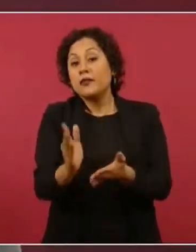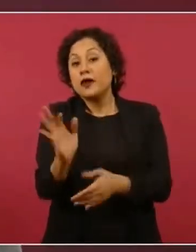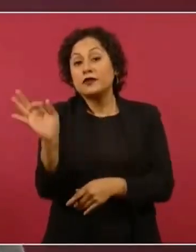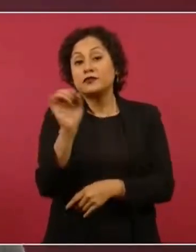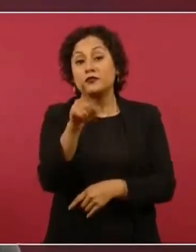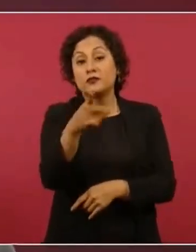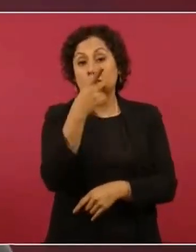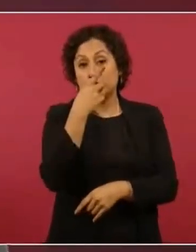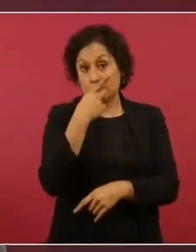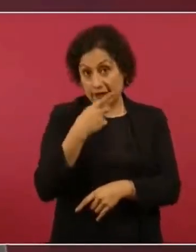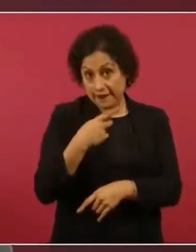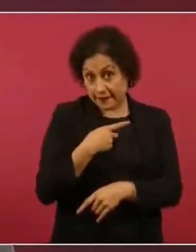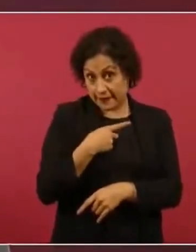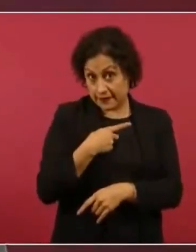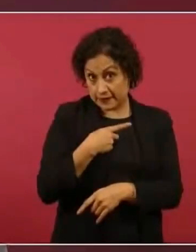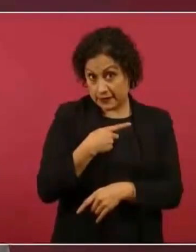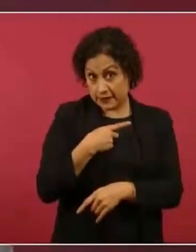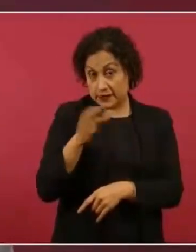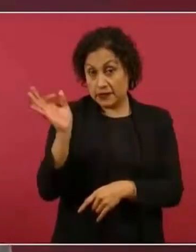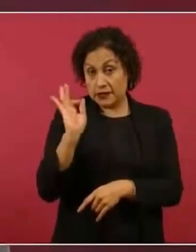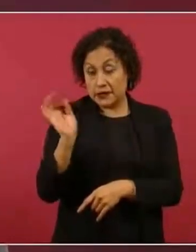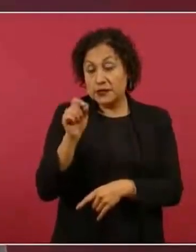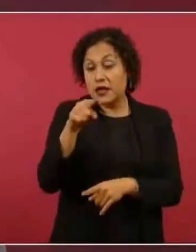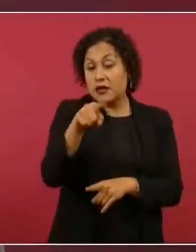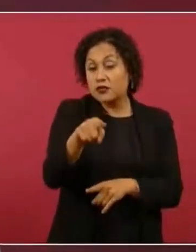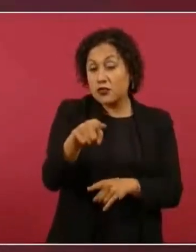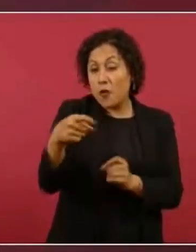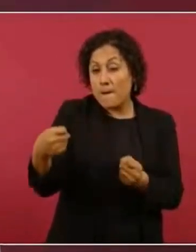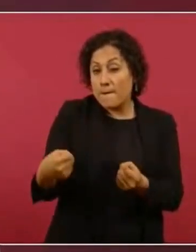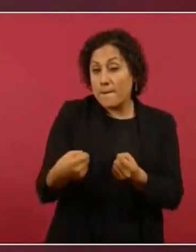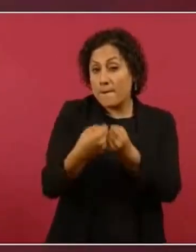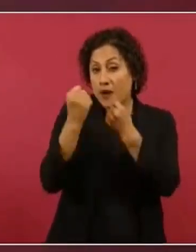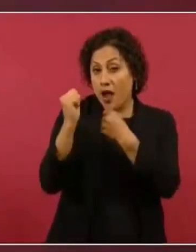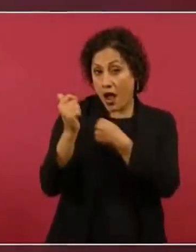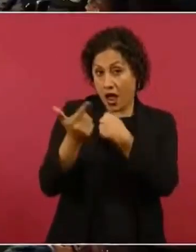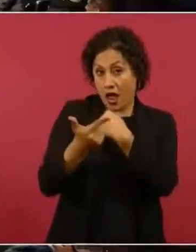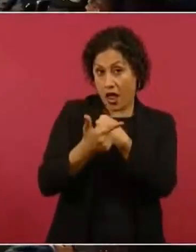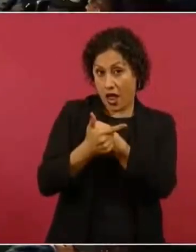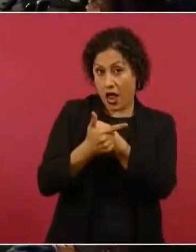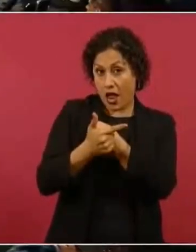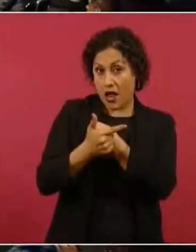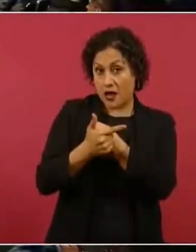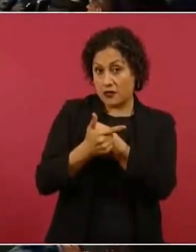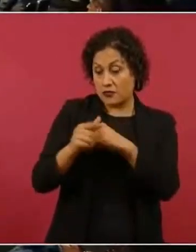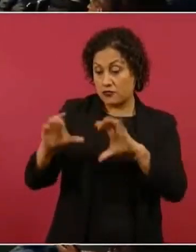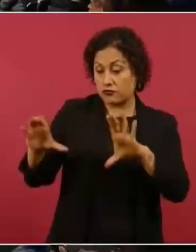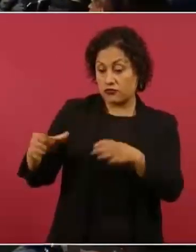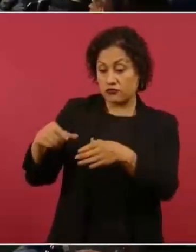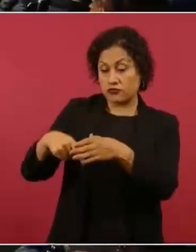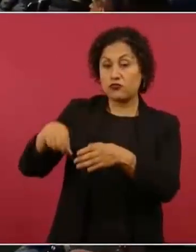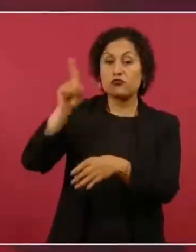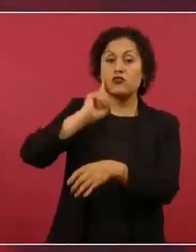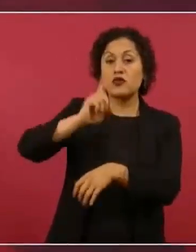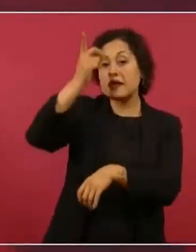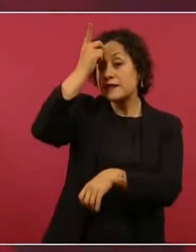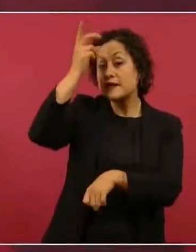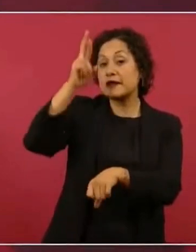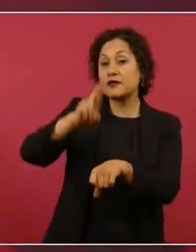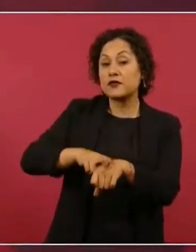las diferencias que puedes tener con la directora o director